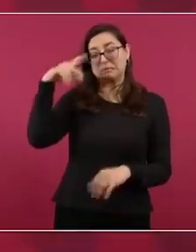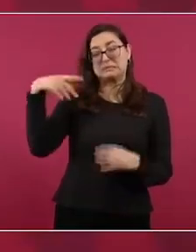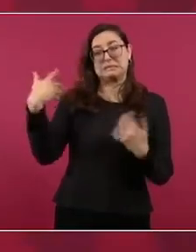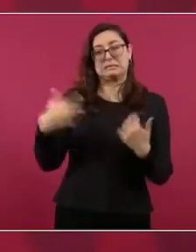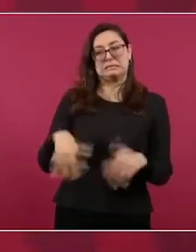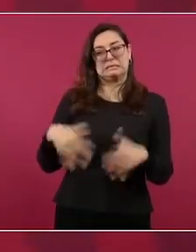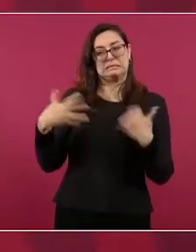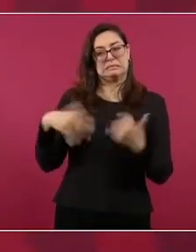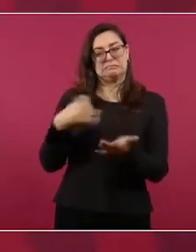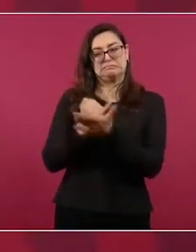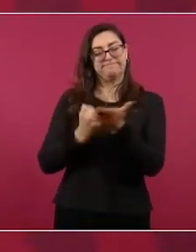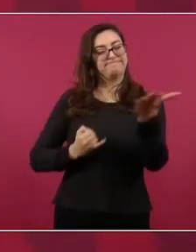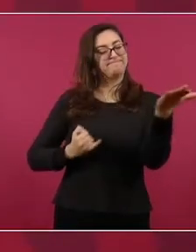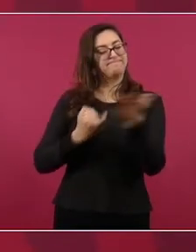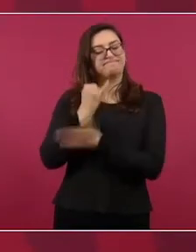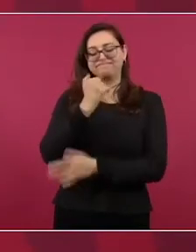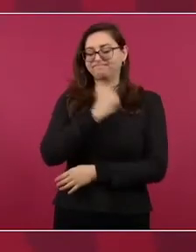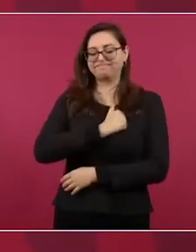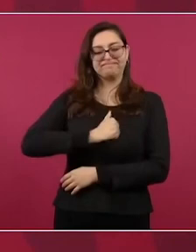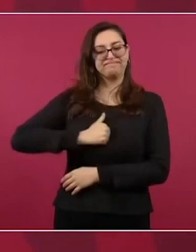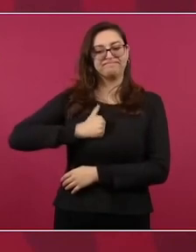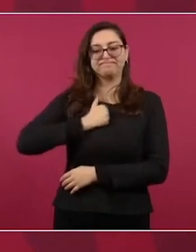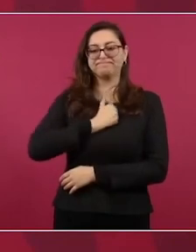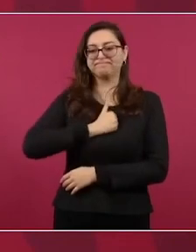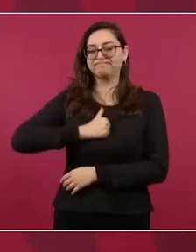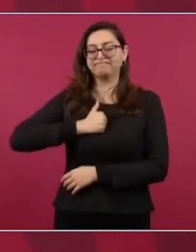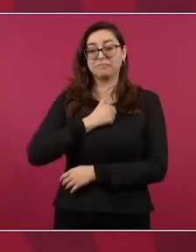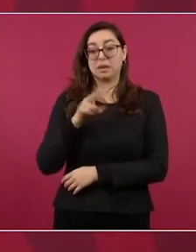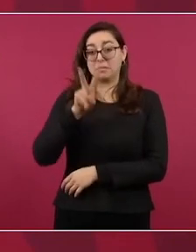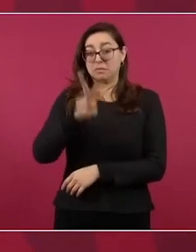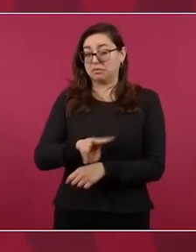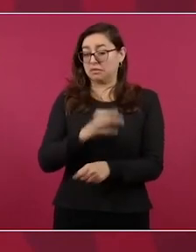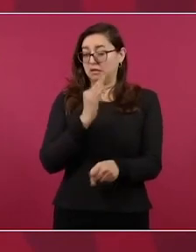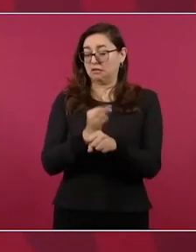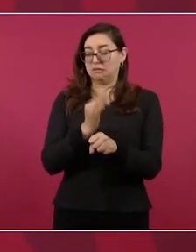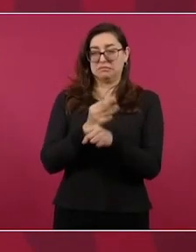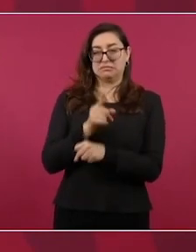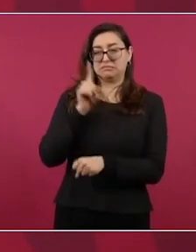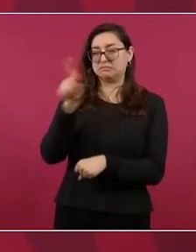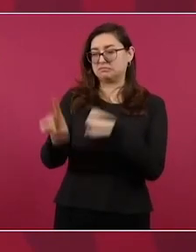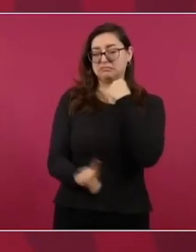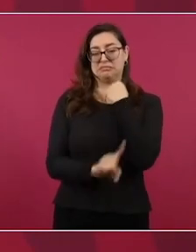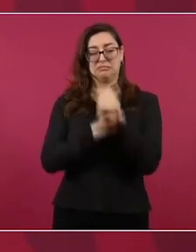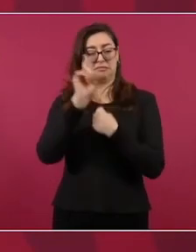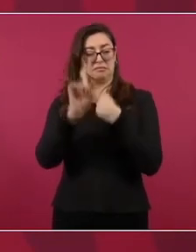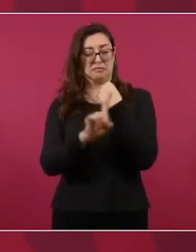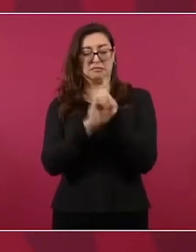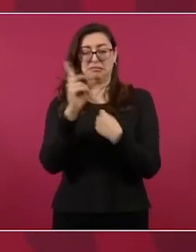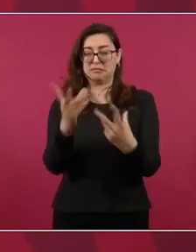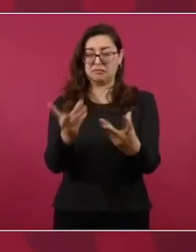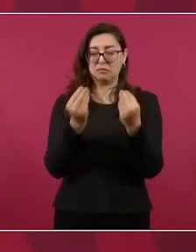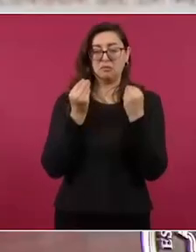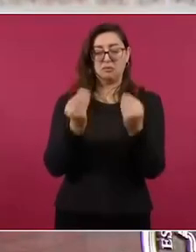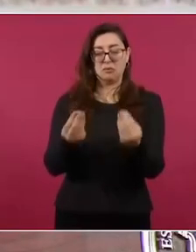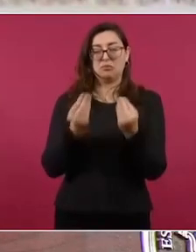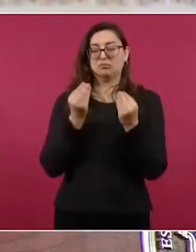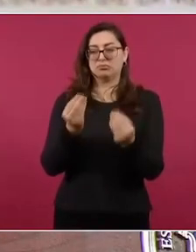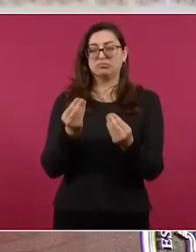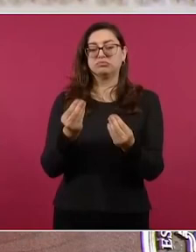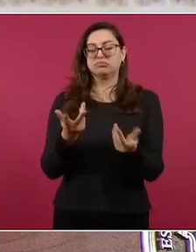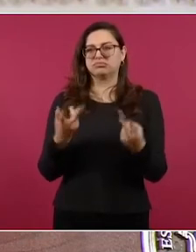en su conjunto por su proceder,